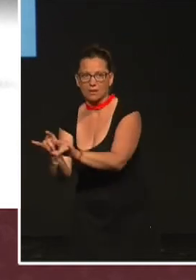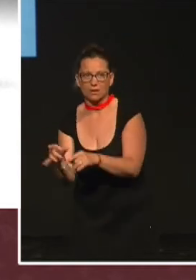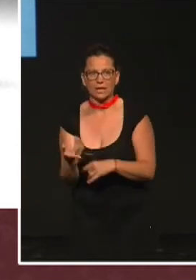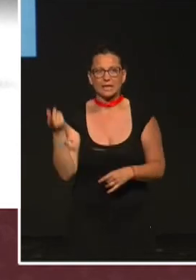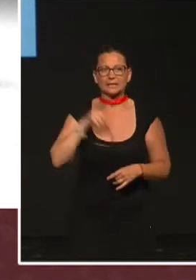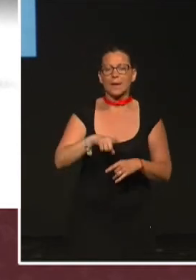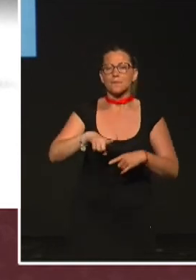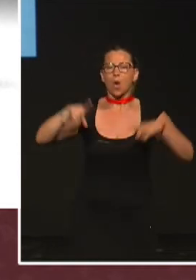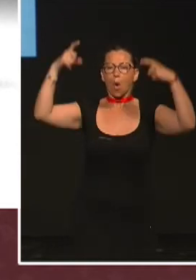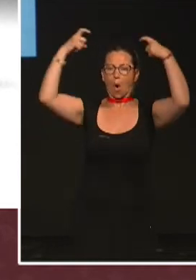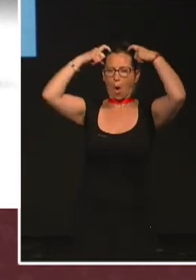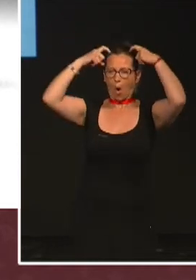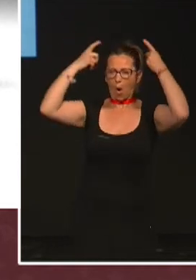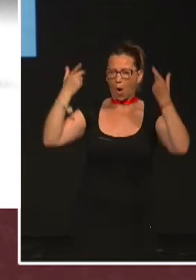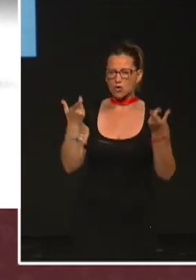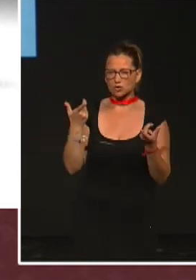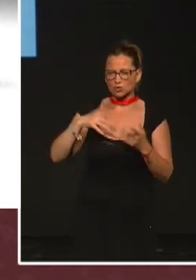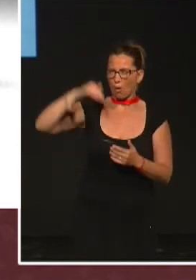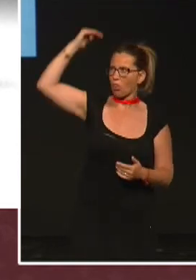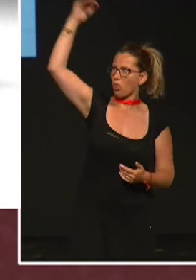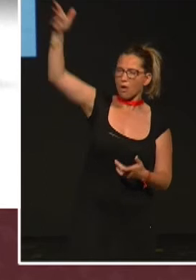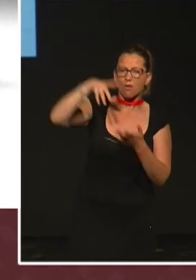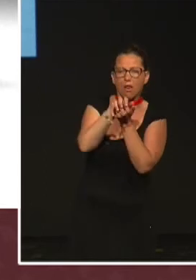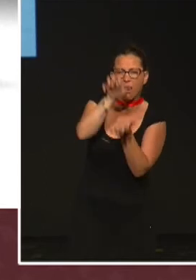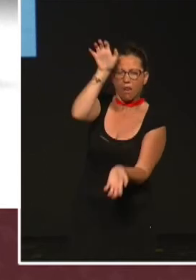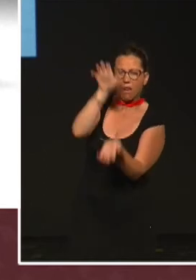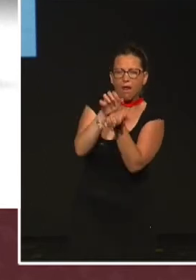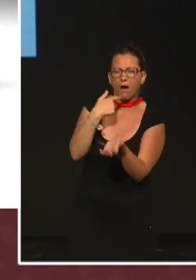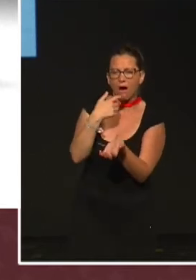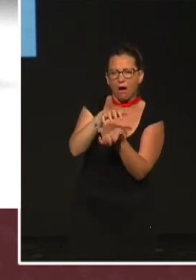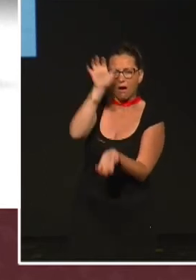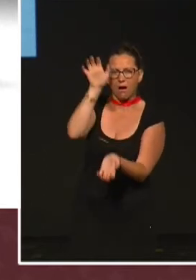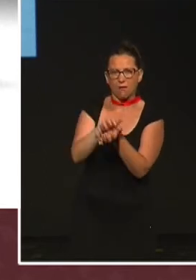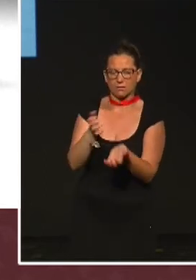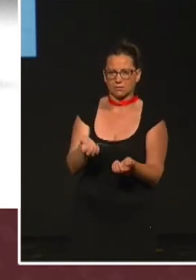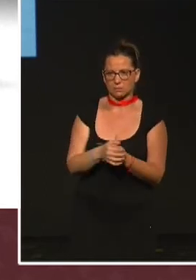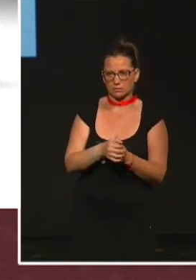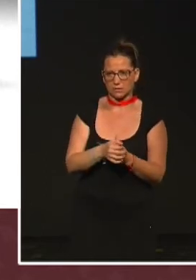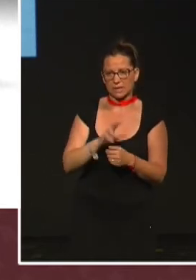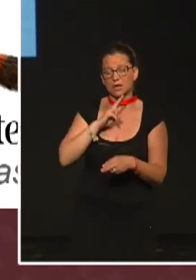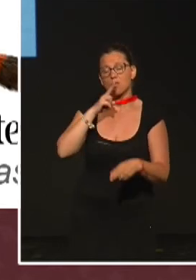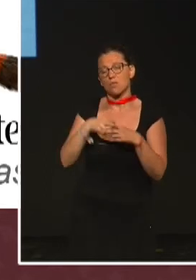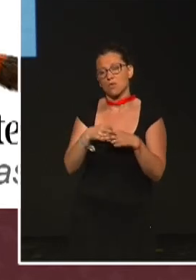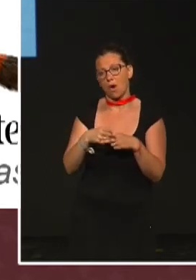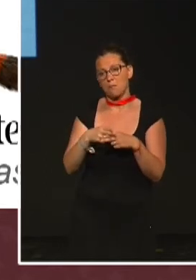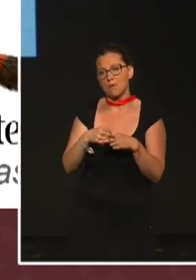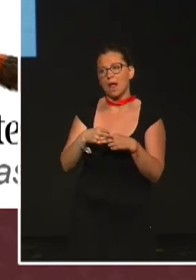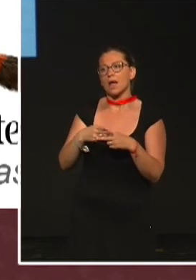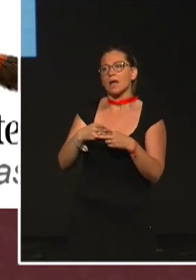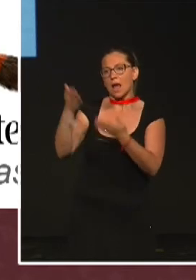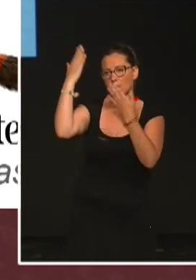también descubrió Darwin, ese maxilar inferior con algunos molares, que después fue determinado y al que se le asignó otro nombre en homenaje a él.